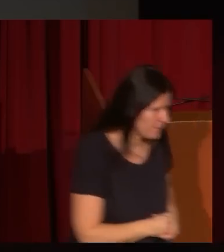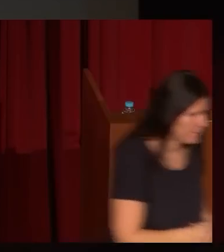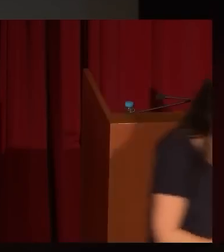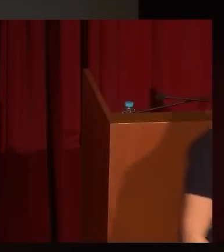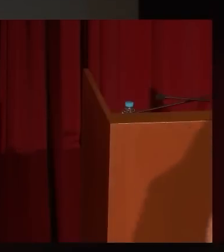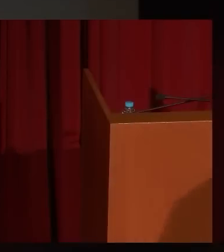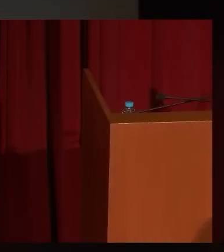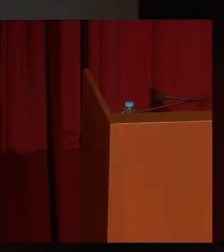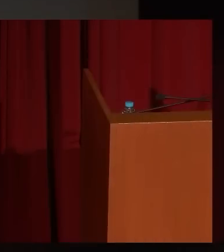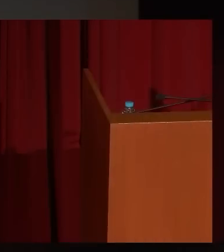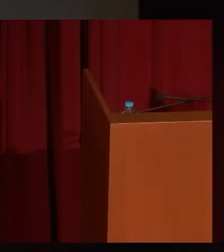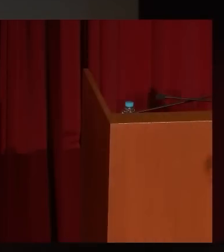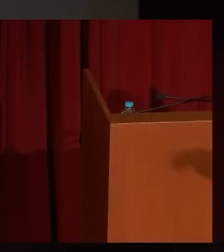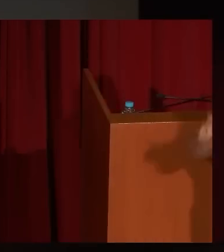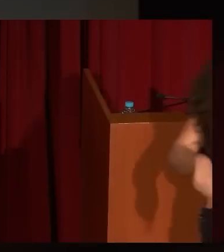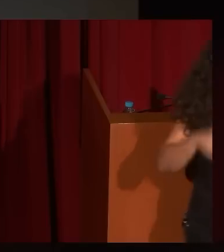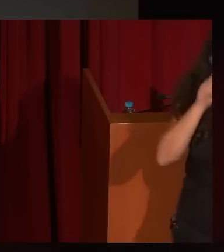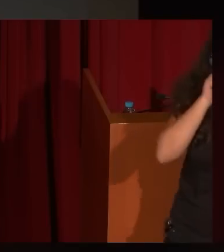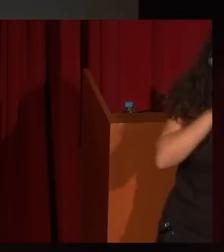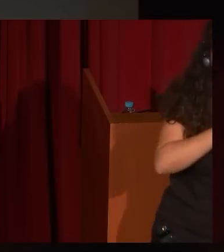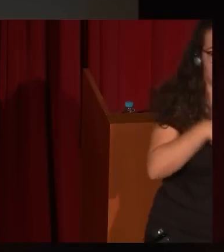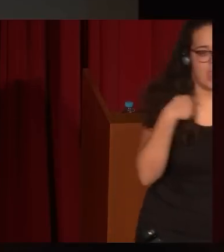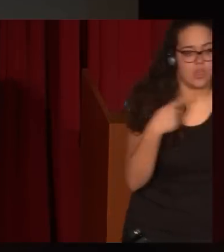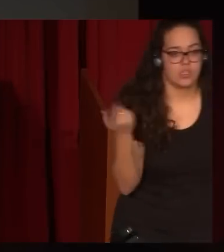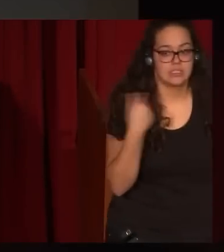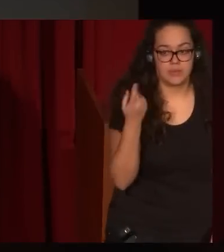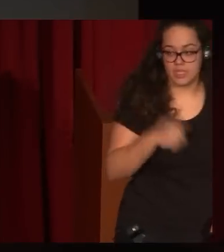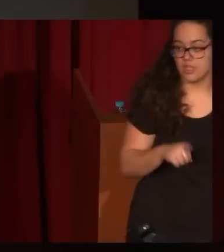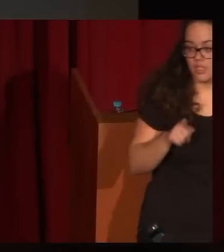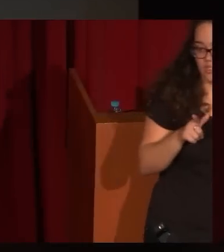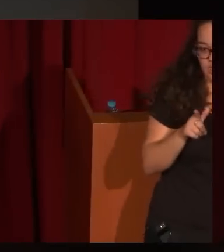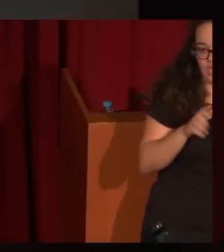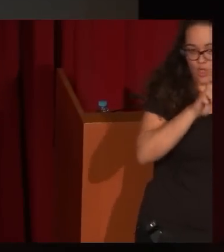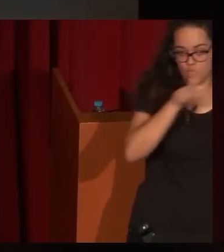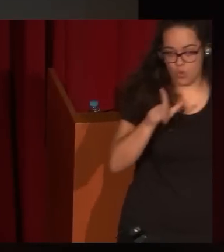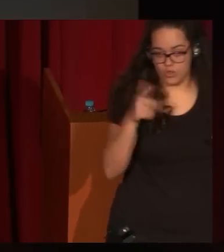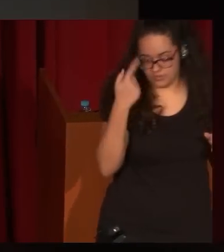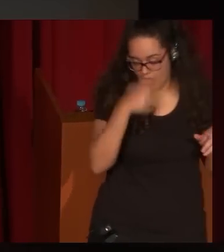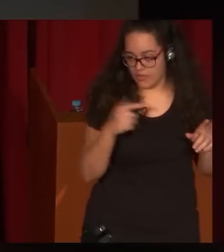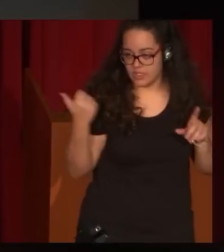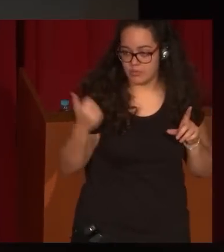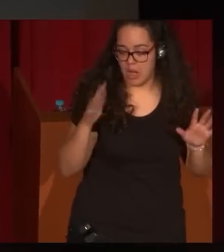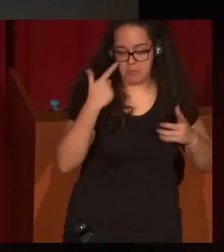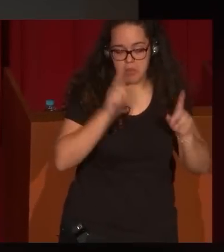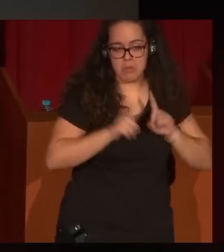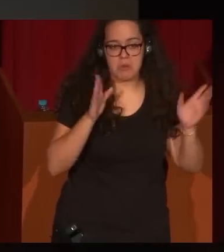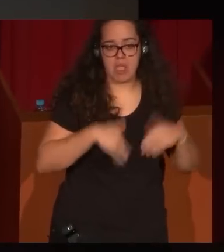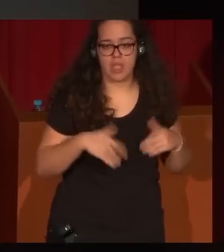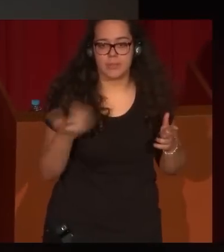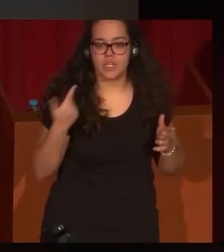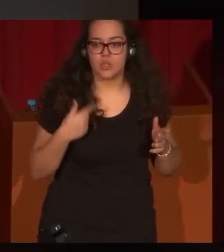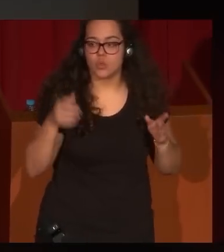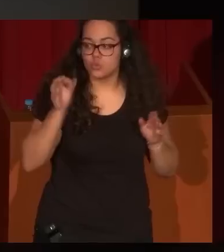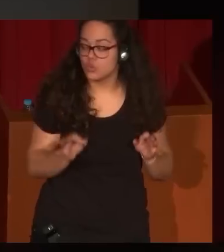este dibujo de Maja, que es, bien, es una obra de Eugenio Lucas, lo ha sido siempre, no ha habido ningún problema, pero qué curioso que en el mismo Museo de Rotterdam que les